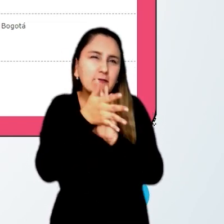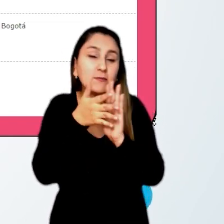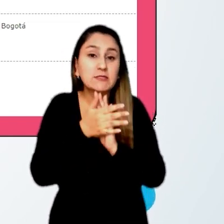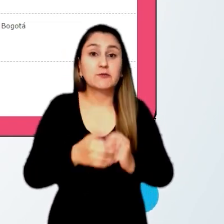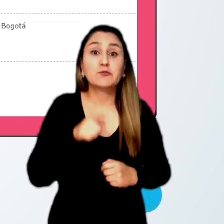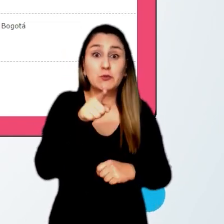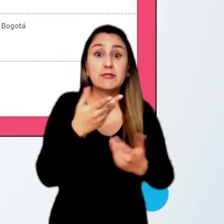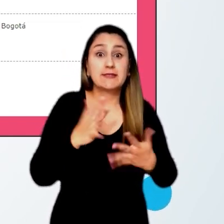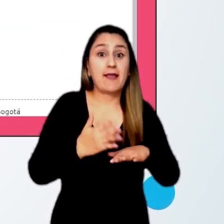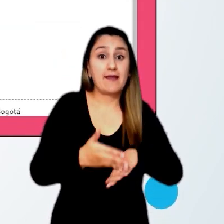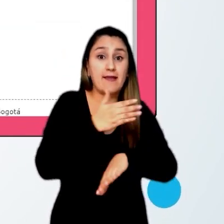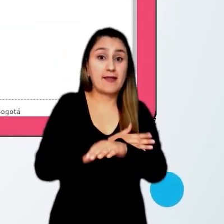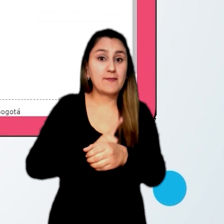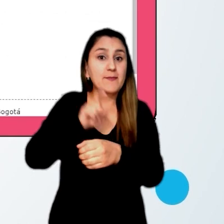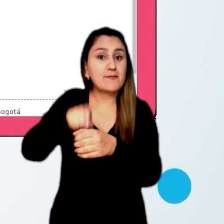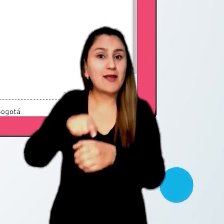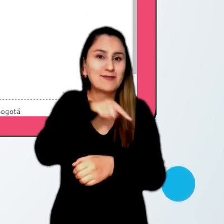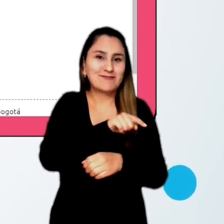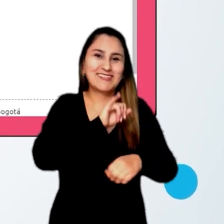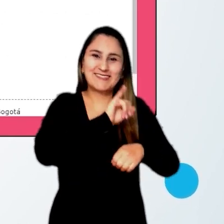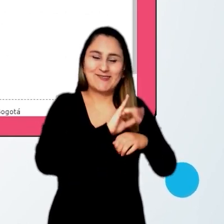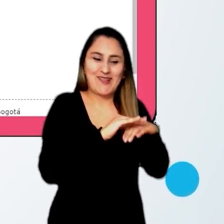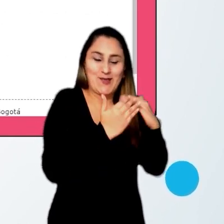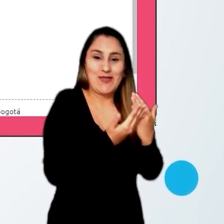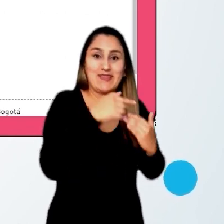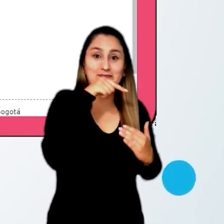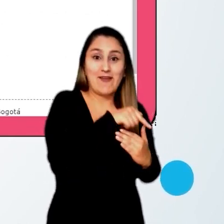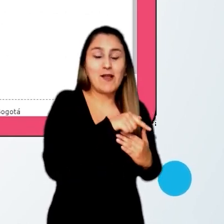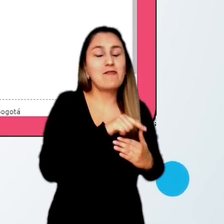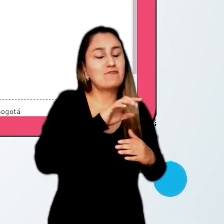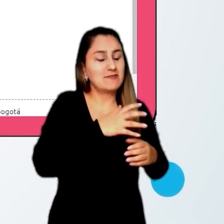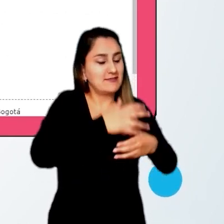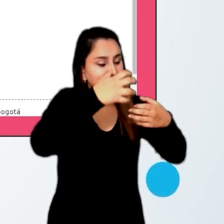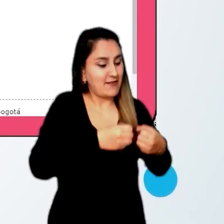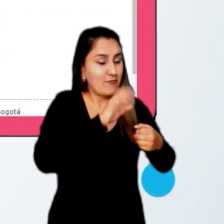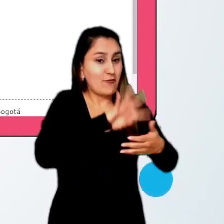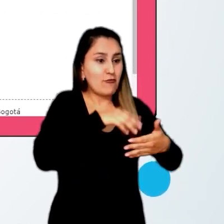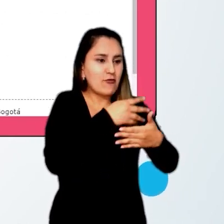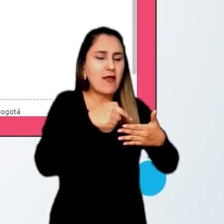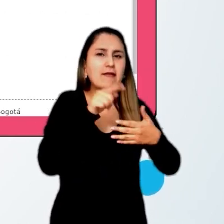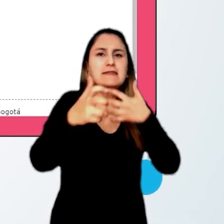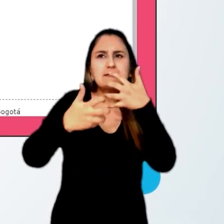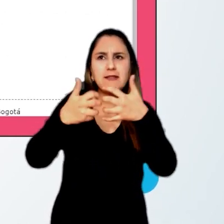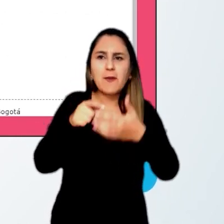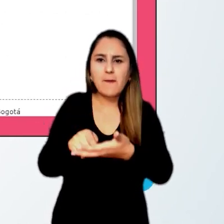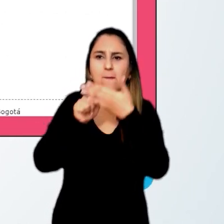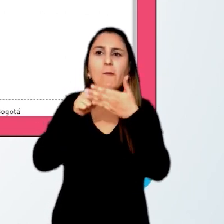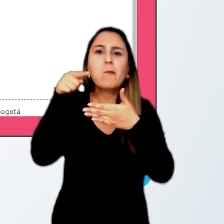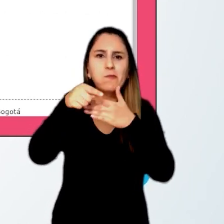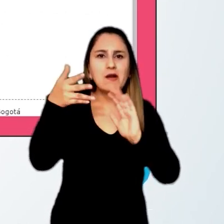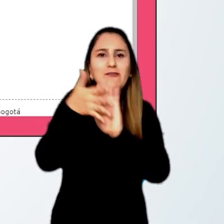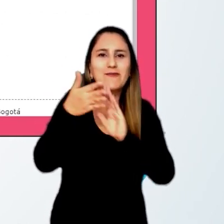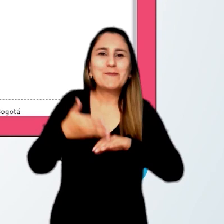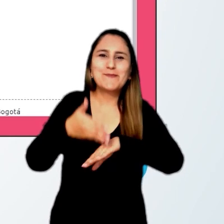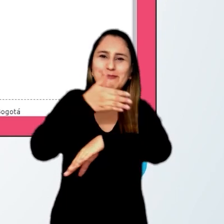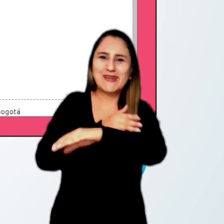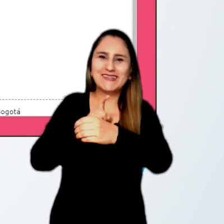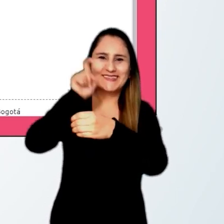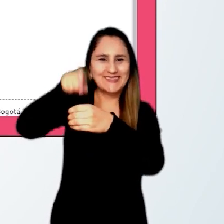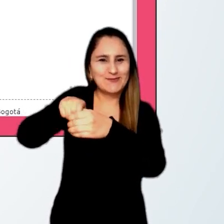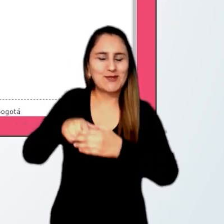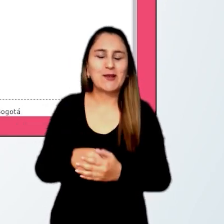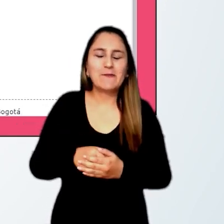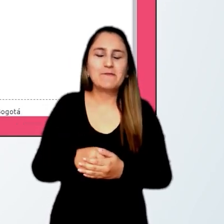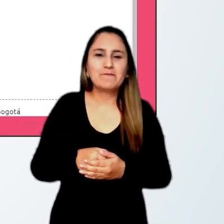usted fue preinscrito por una institución educativa sede jornada, el sistema mostrará sus datos de preinscripción